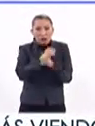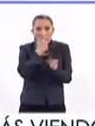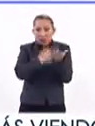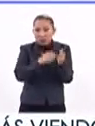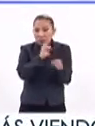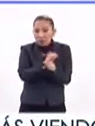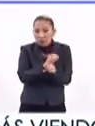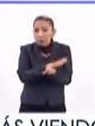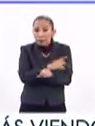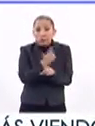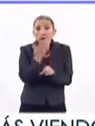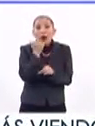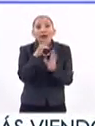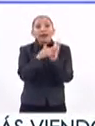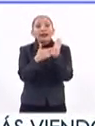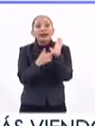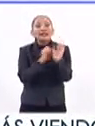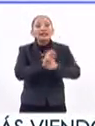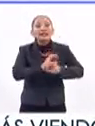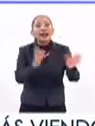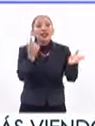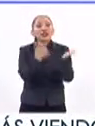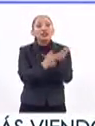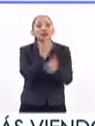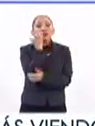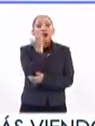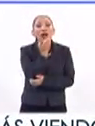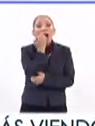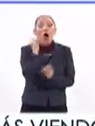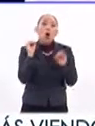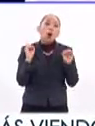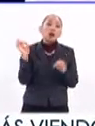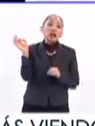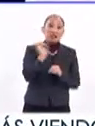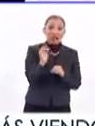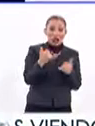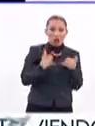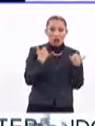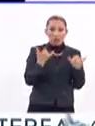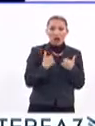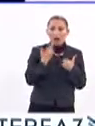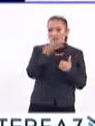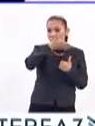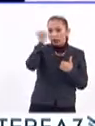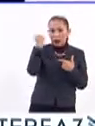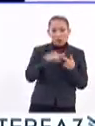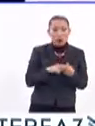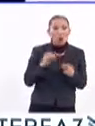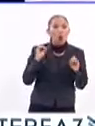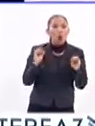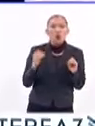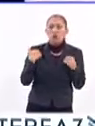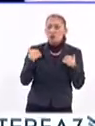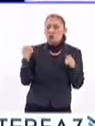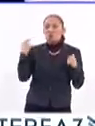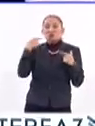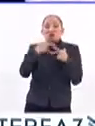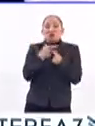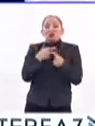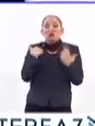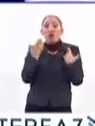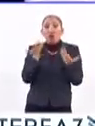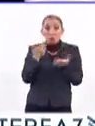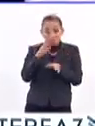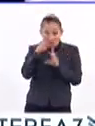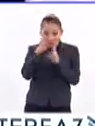secundaria? Porque no hay reglas claras dentro del plantel o quizás los jóvenes no las conocen, no las entienden, no